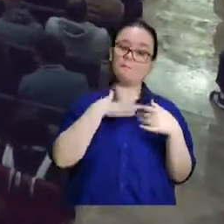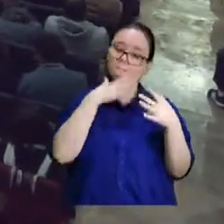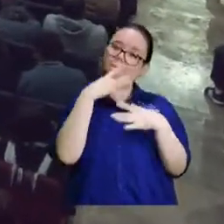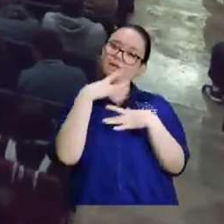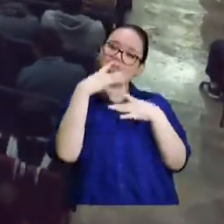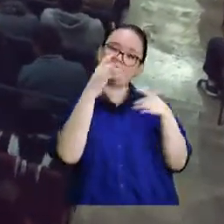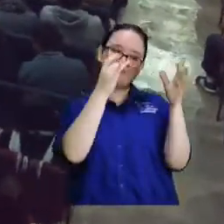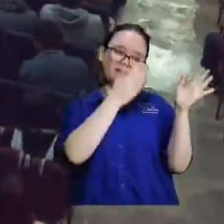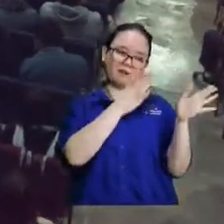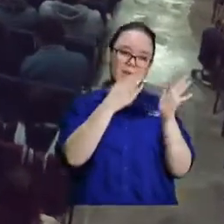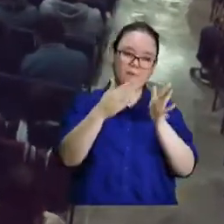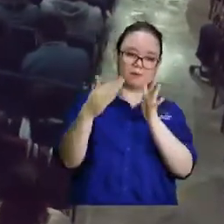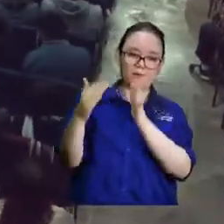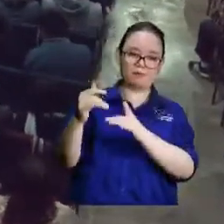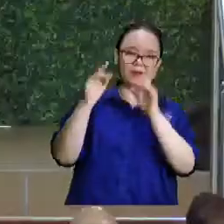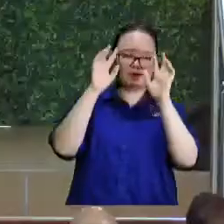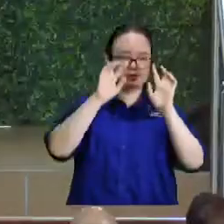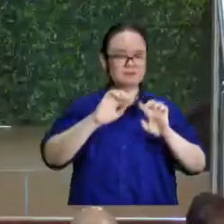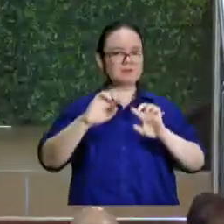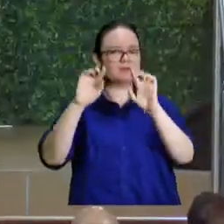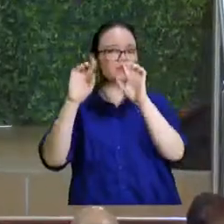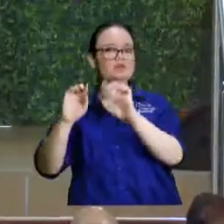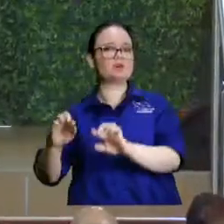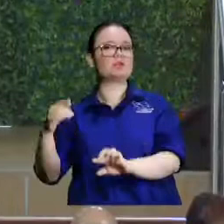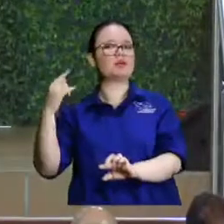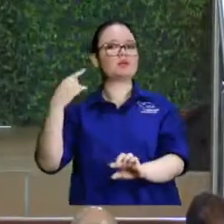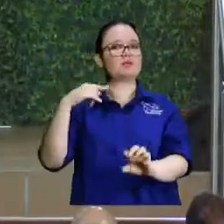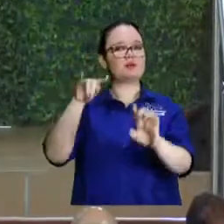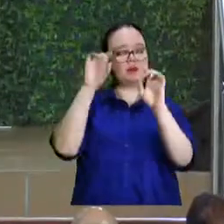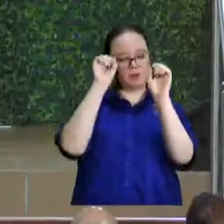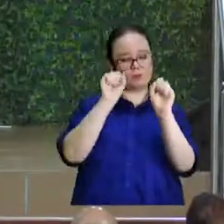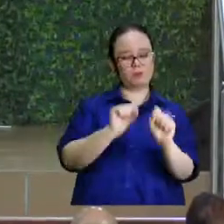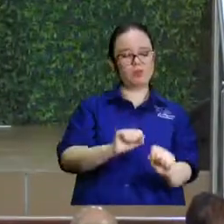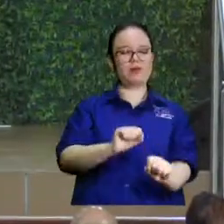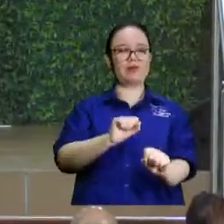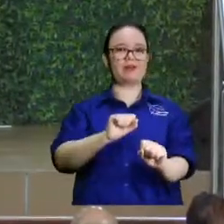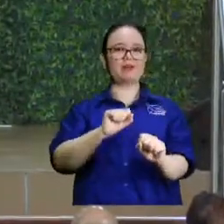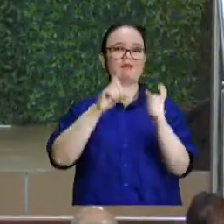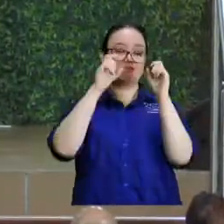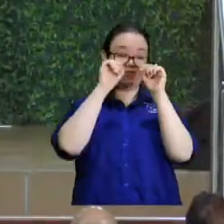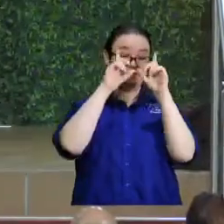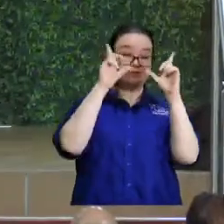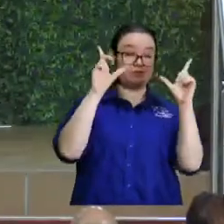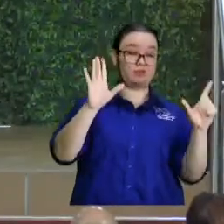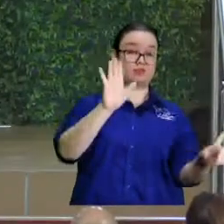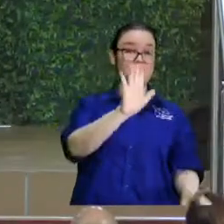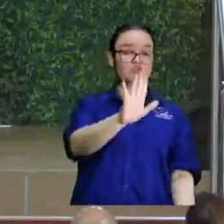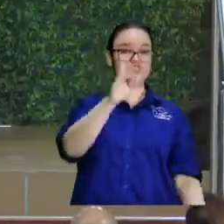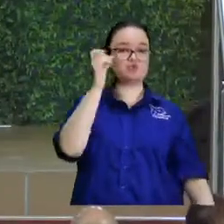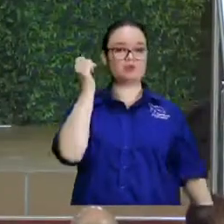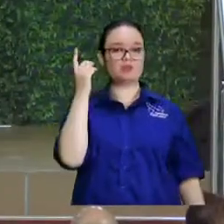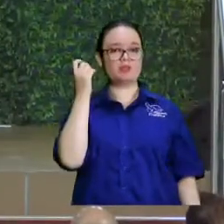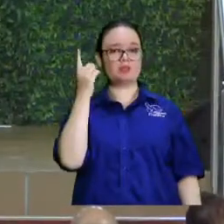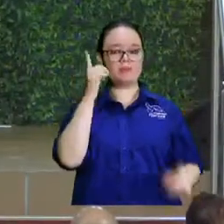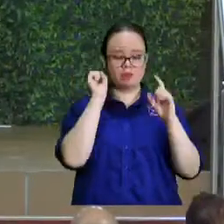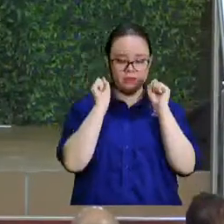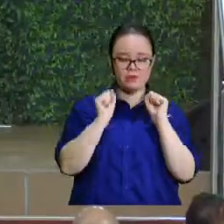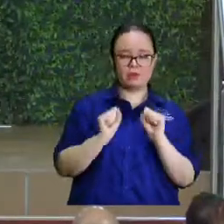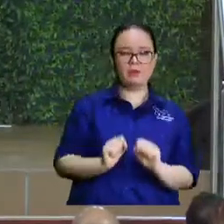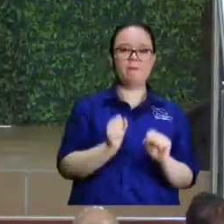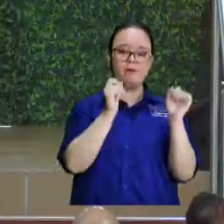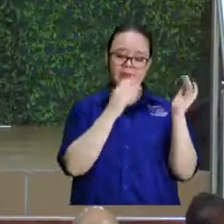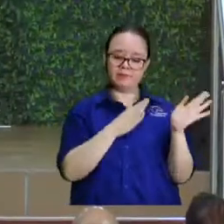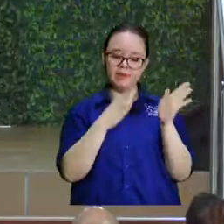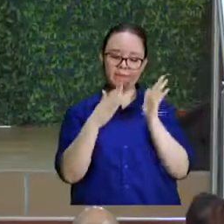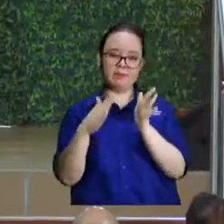a la gente que está al alcance de mi voz, para que no sea engañada, para hacerles despertar de su entendimiento, y se dejen